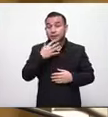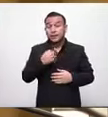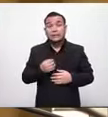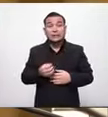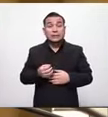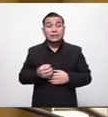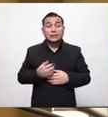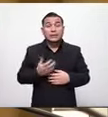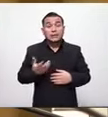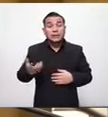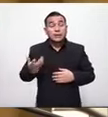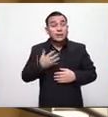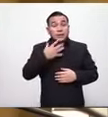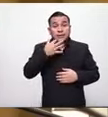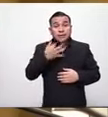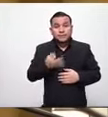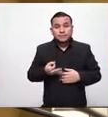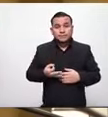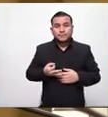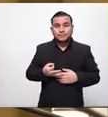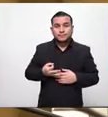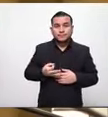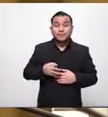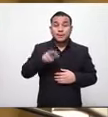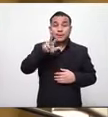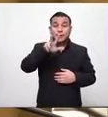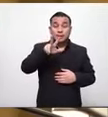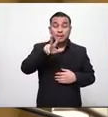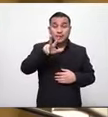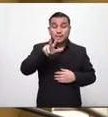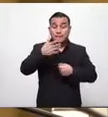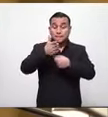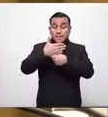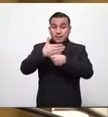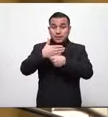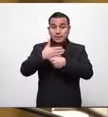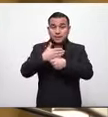agradable la verdad que esos tres partidos y sus